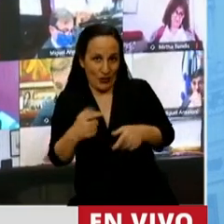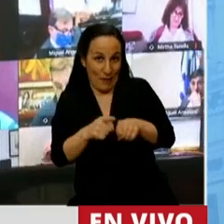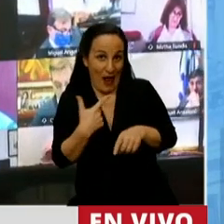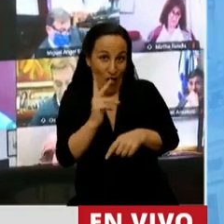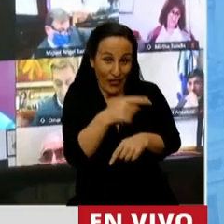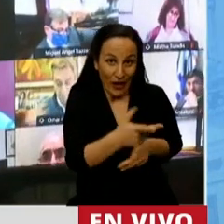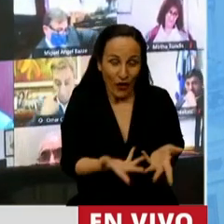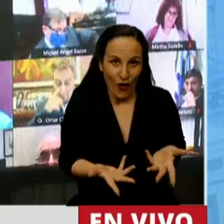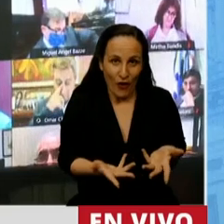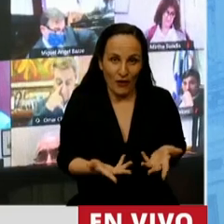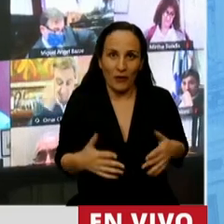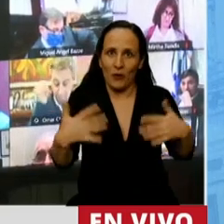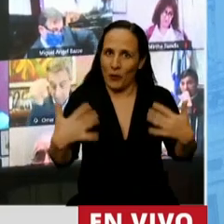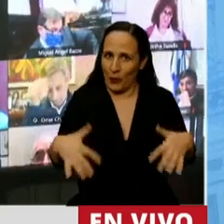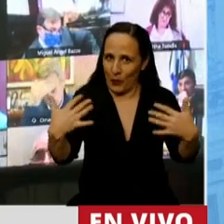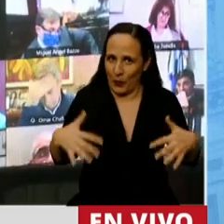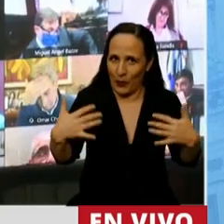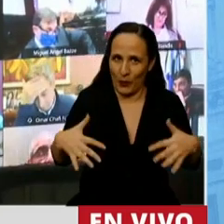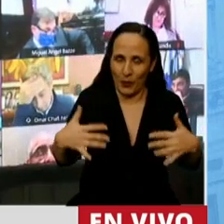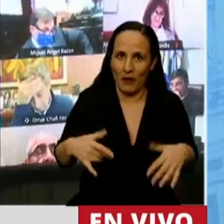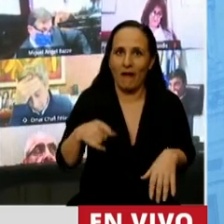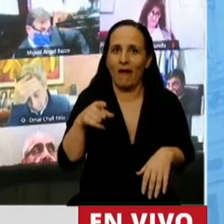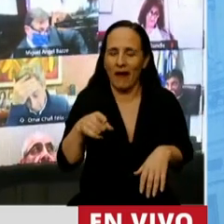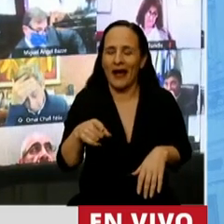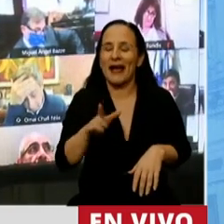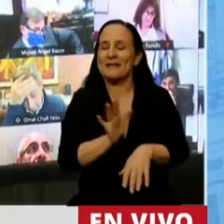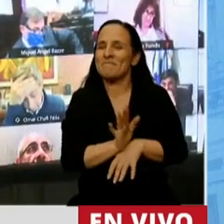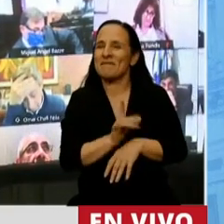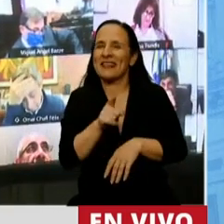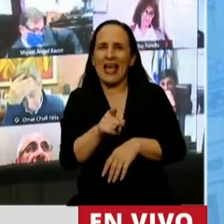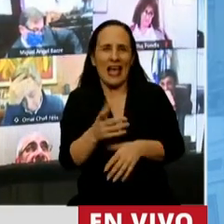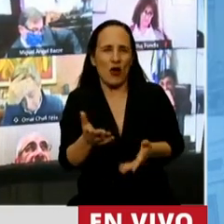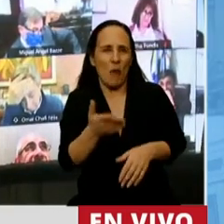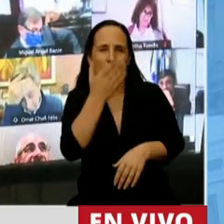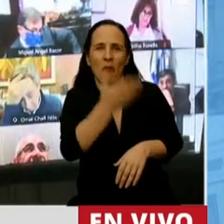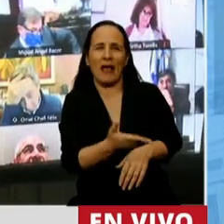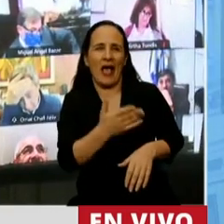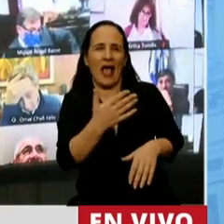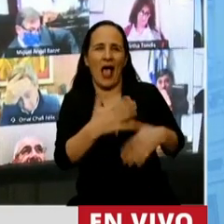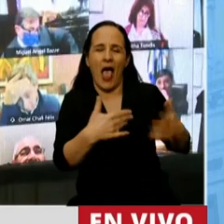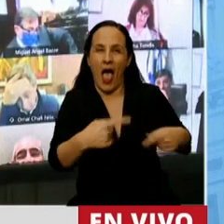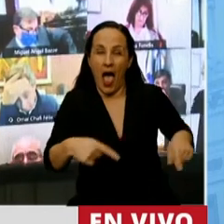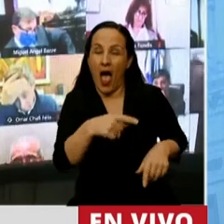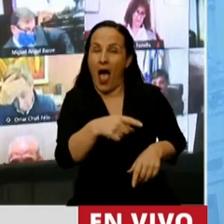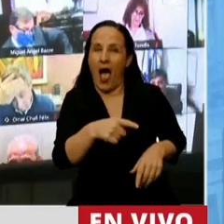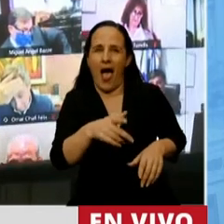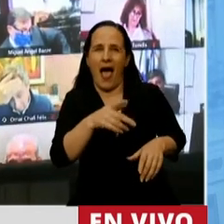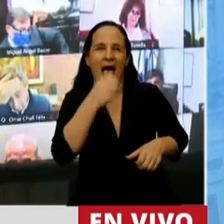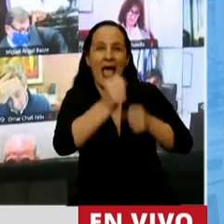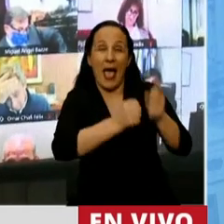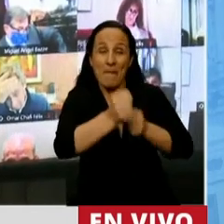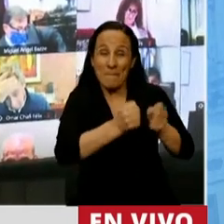estafó, que era un jugador impendido, que vació las empresas,